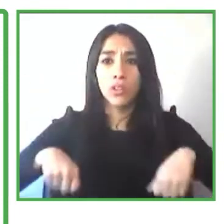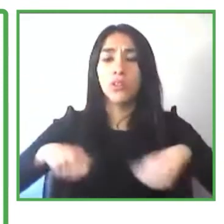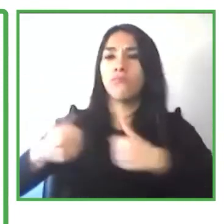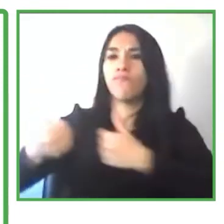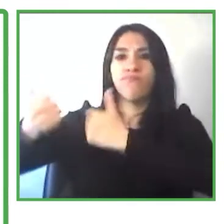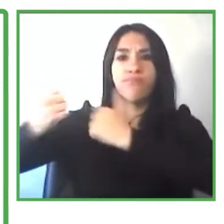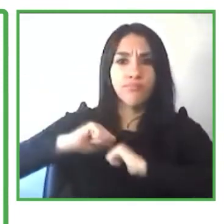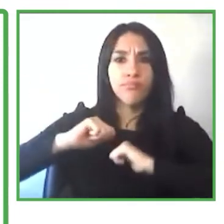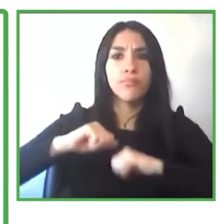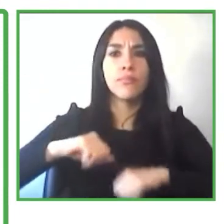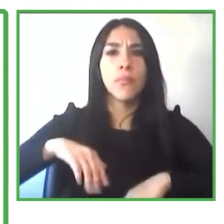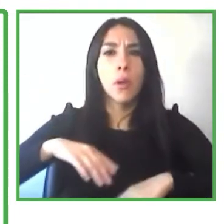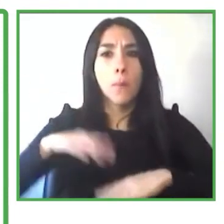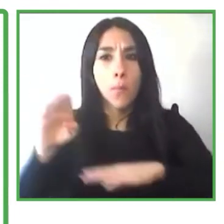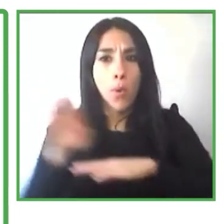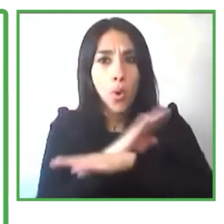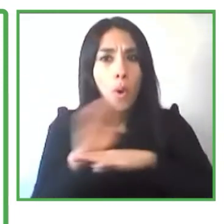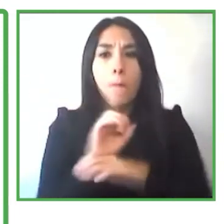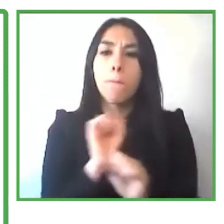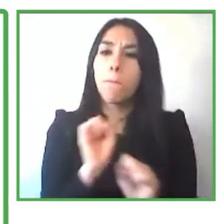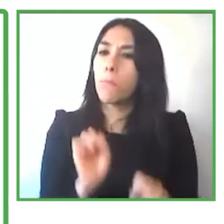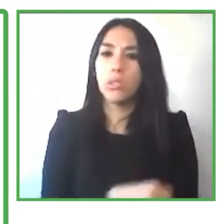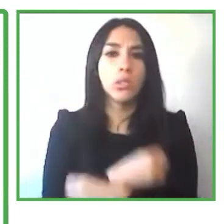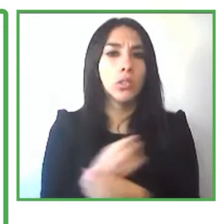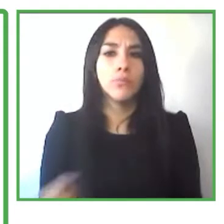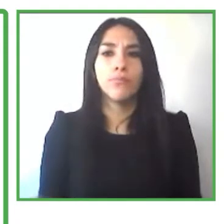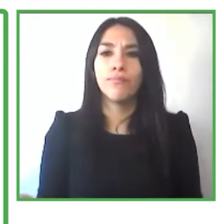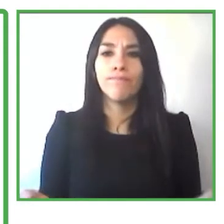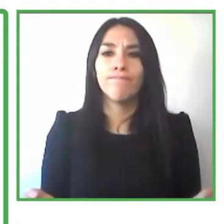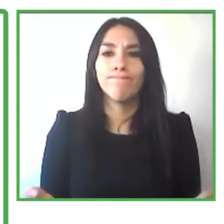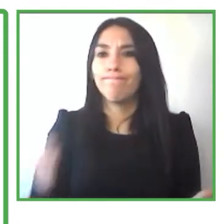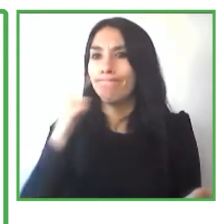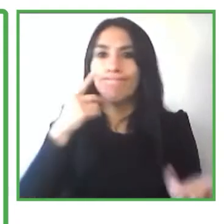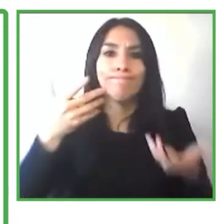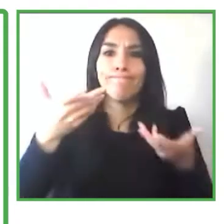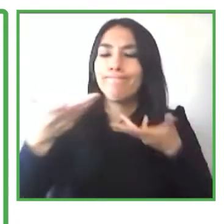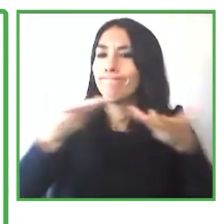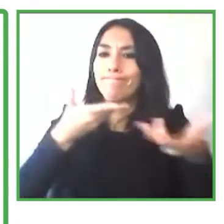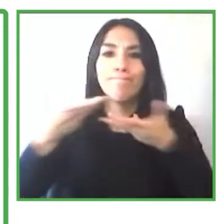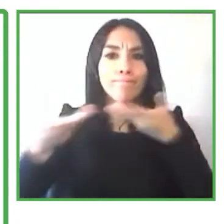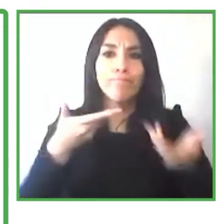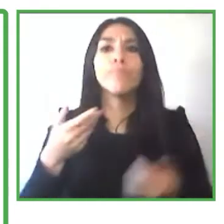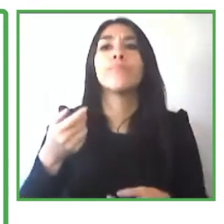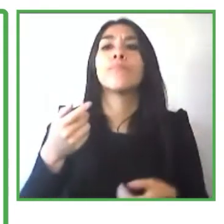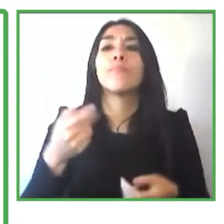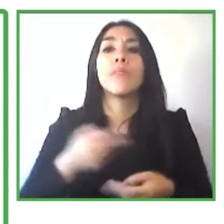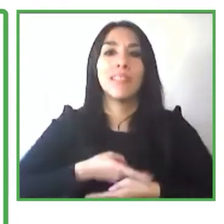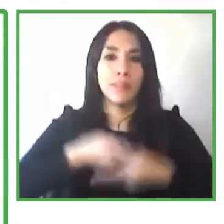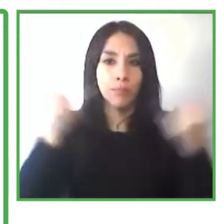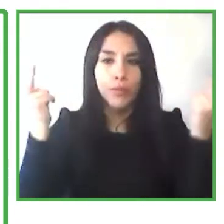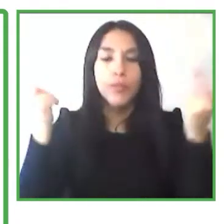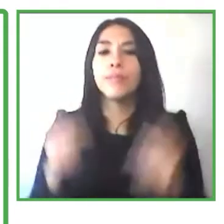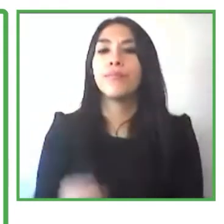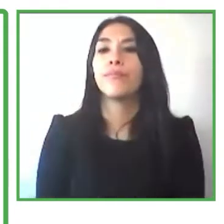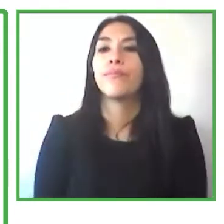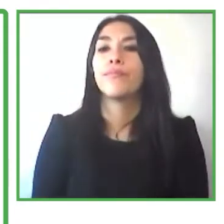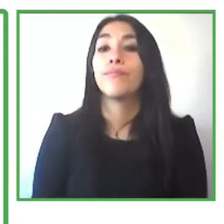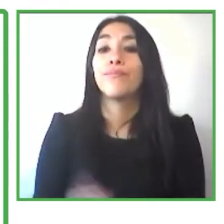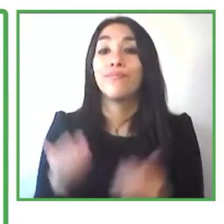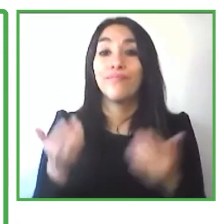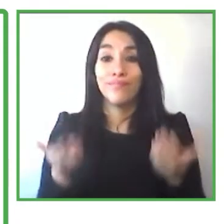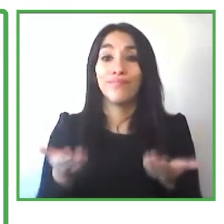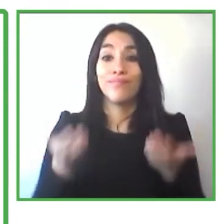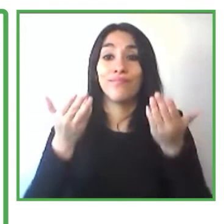a compartir esto a nivel más público así es que entregamos esta instancia en donde los miembros de la red se